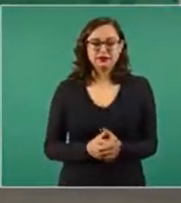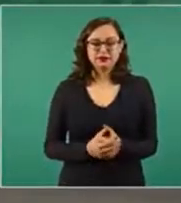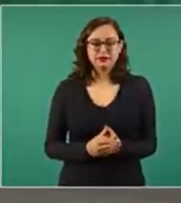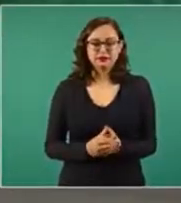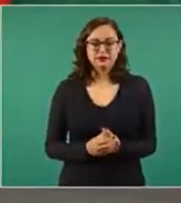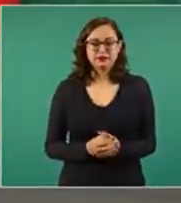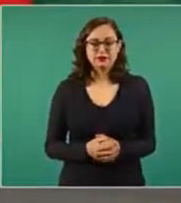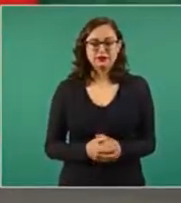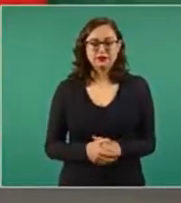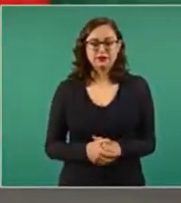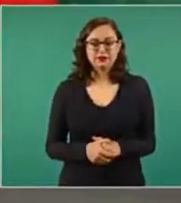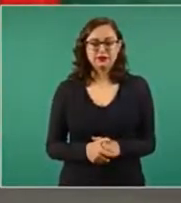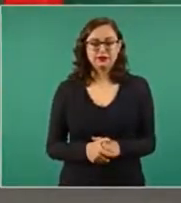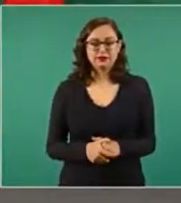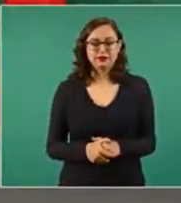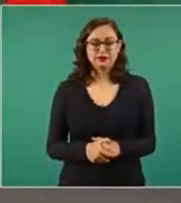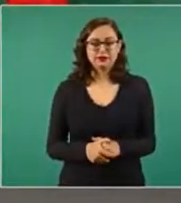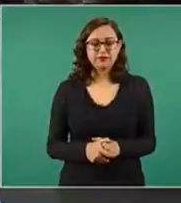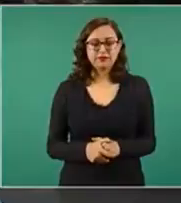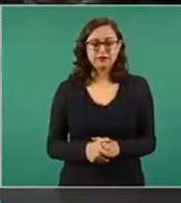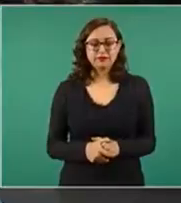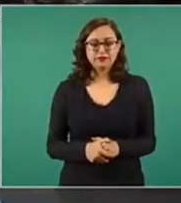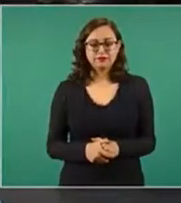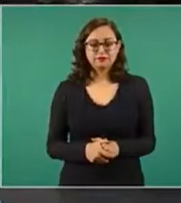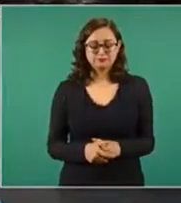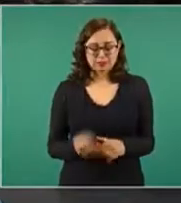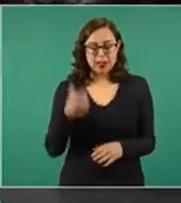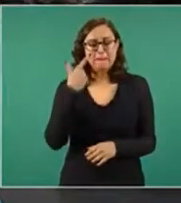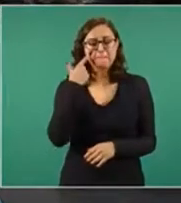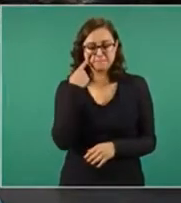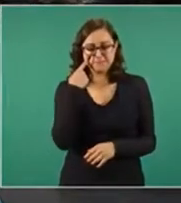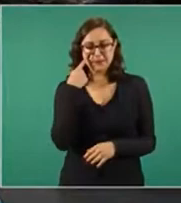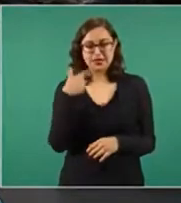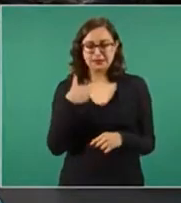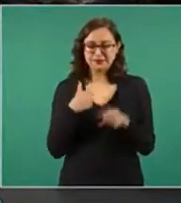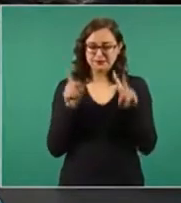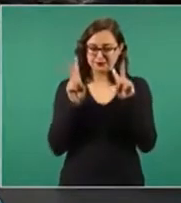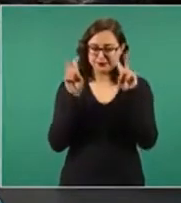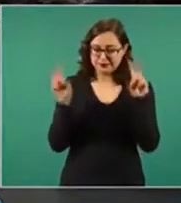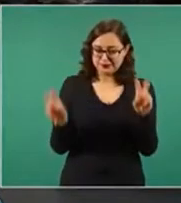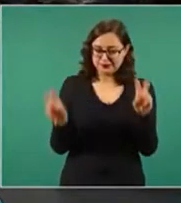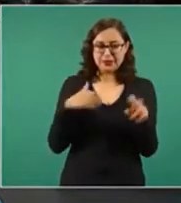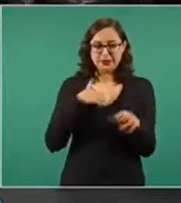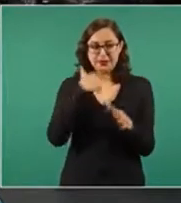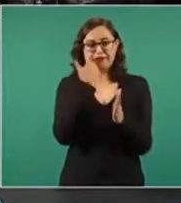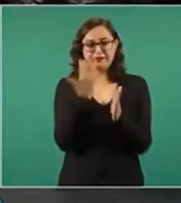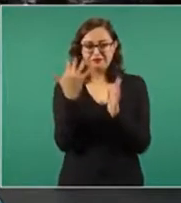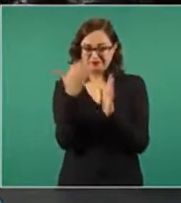yo preparé un pequeño texto que yo quisiera leerle.